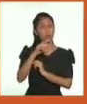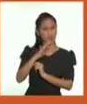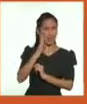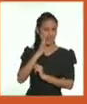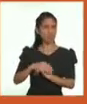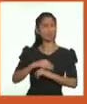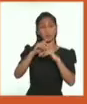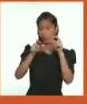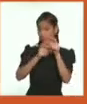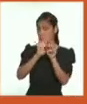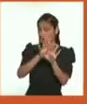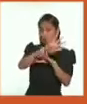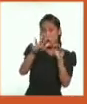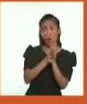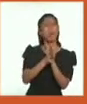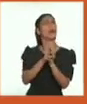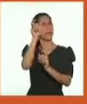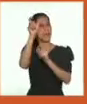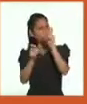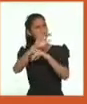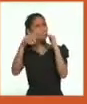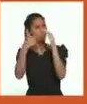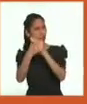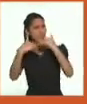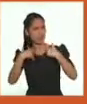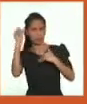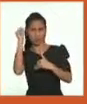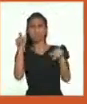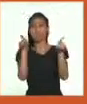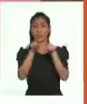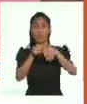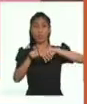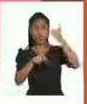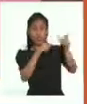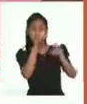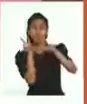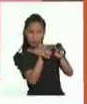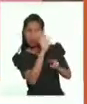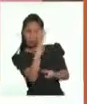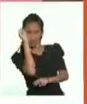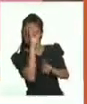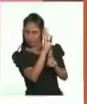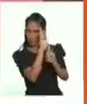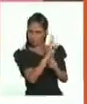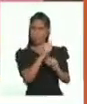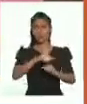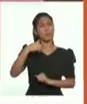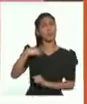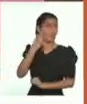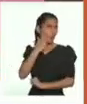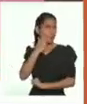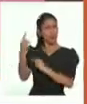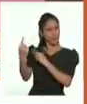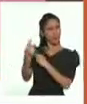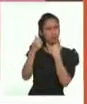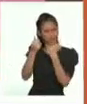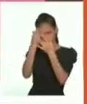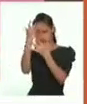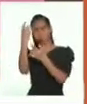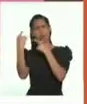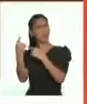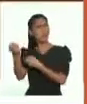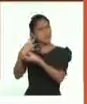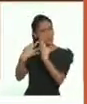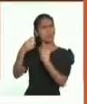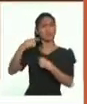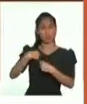de derechos somos todos porque tenemos derechos y reconocemos los de los demás. Es cierto, mi mamá es sabia. Me ha ayudado a comprender que soy un sujeto de